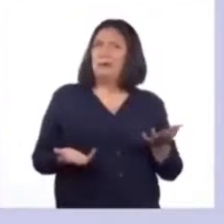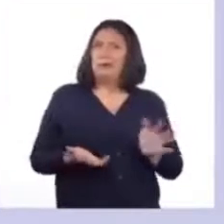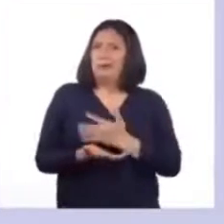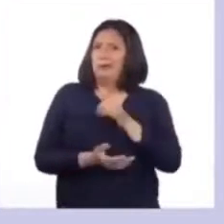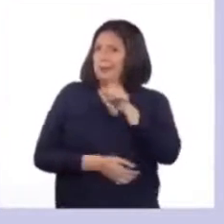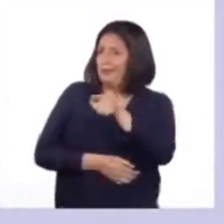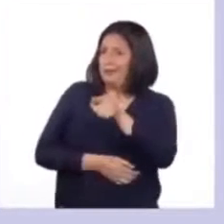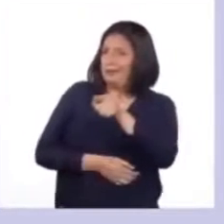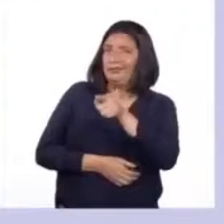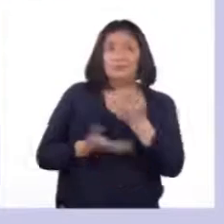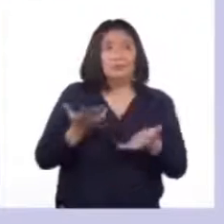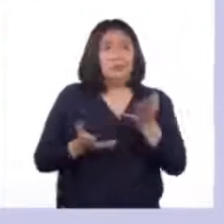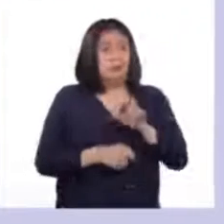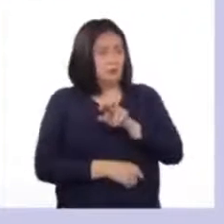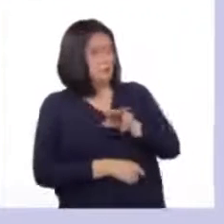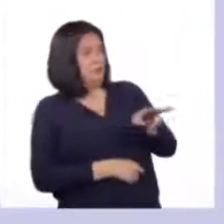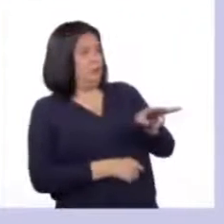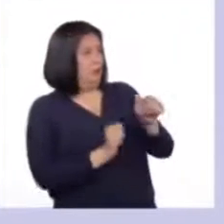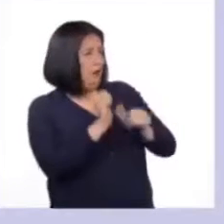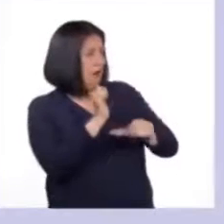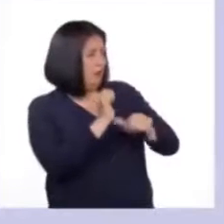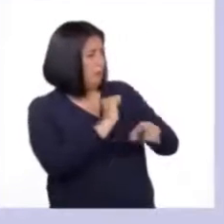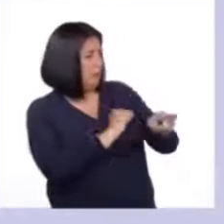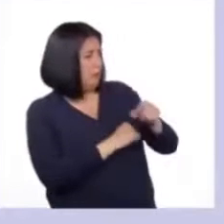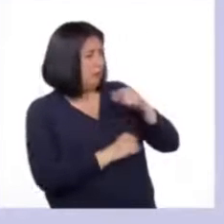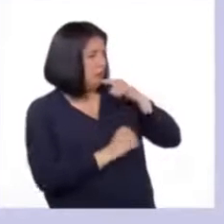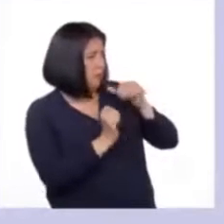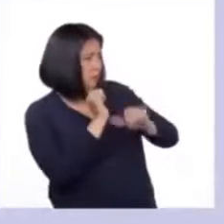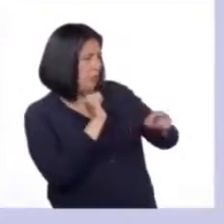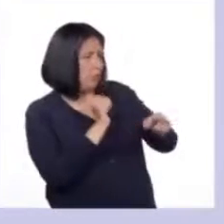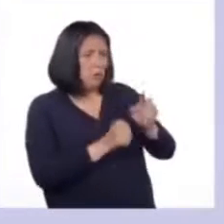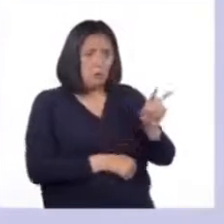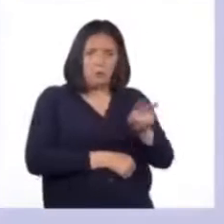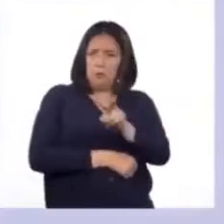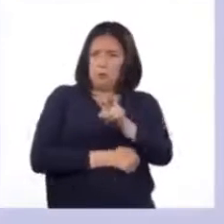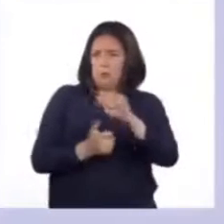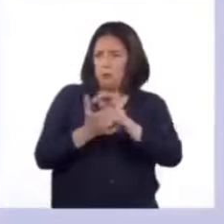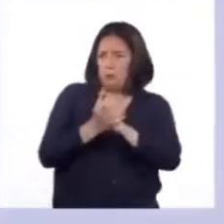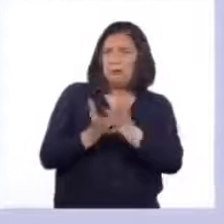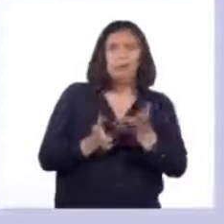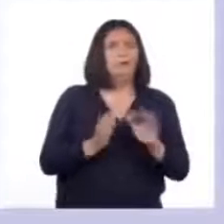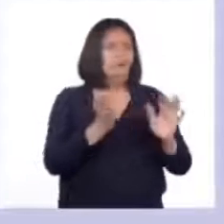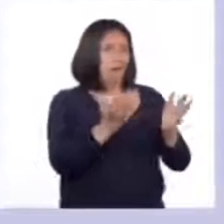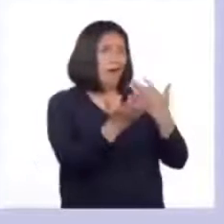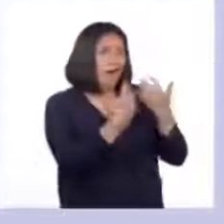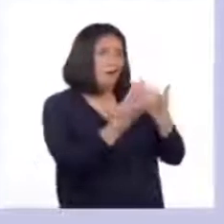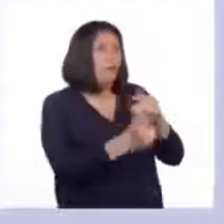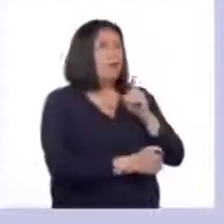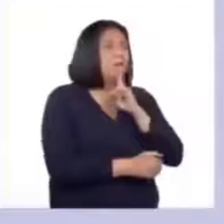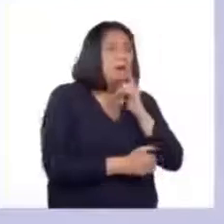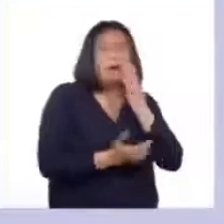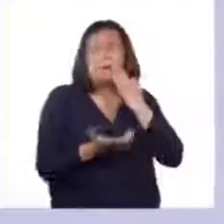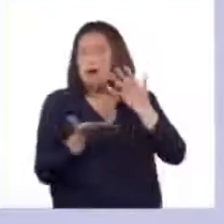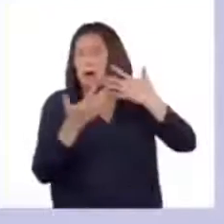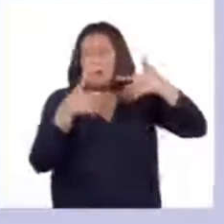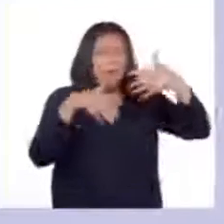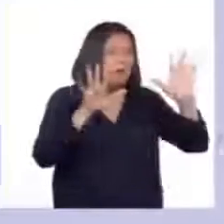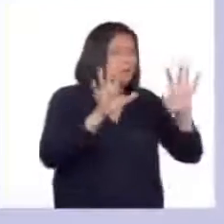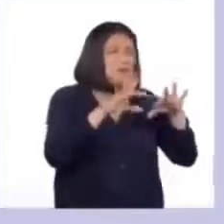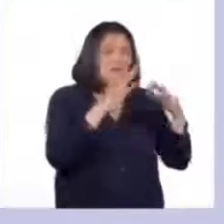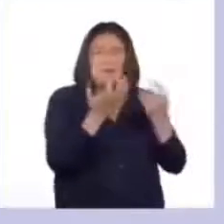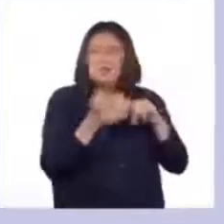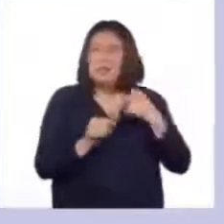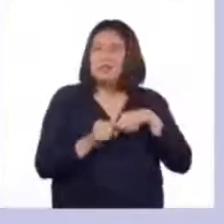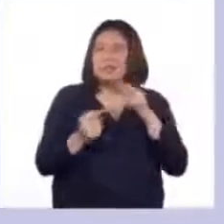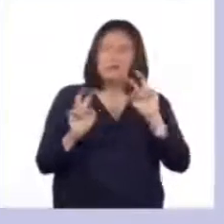no es a ti, quizás a tu hermana o hermano o algún amigo o amiga. Conversalo con tu papá o tu mamá o cualquier familiar